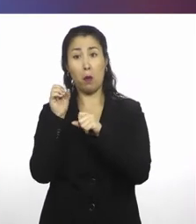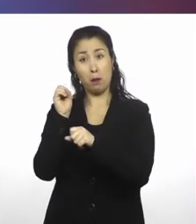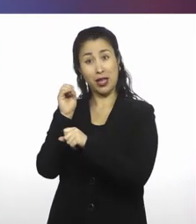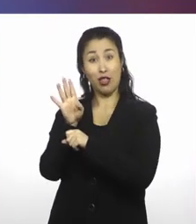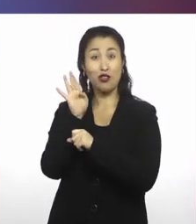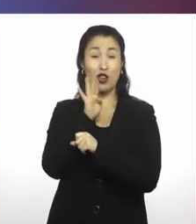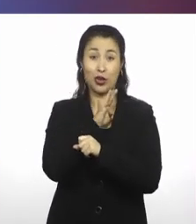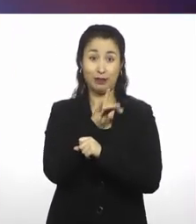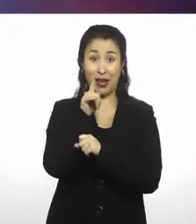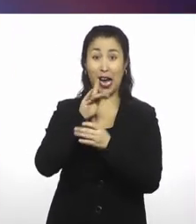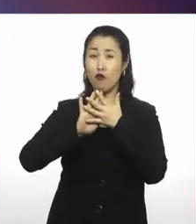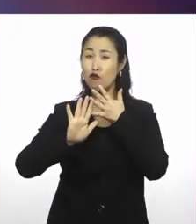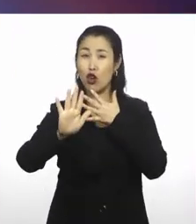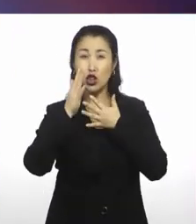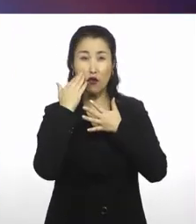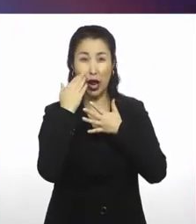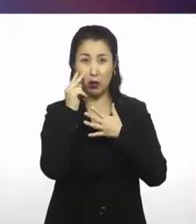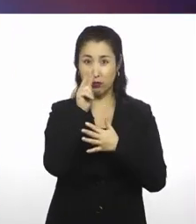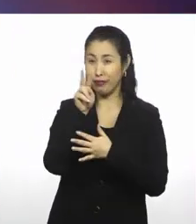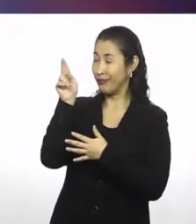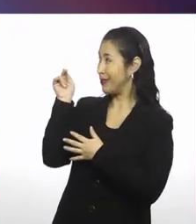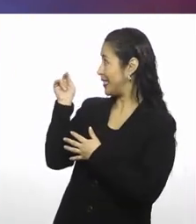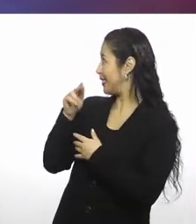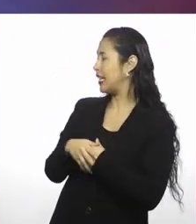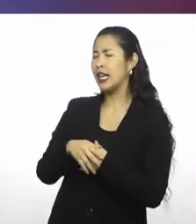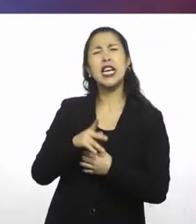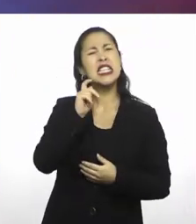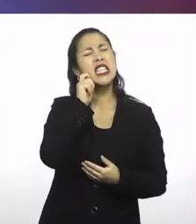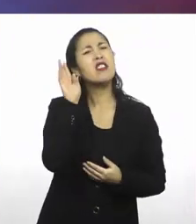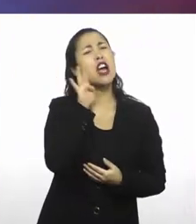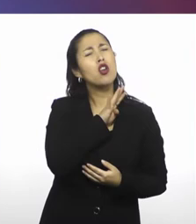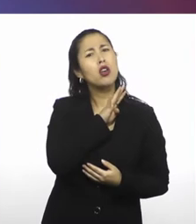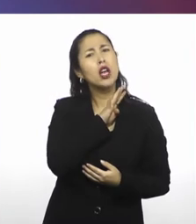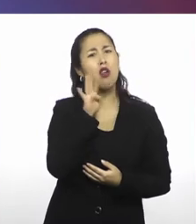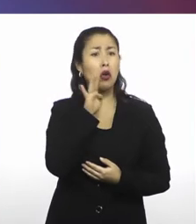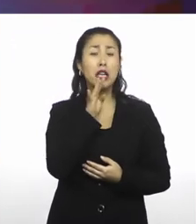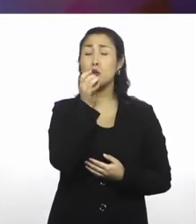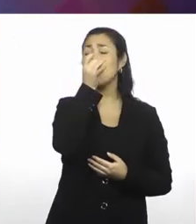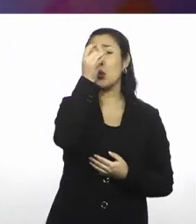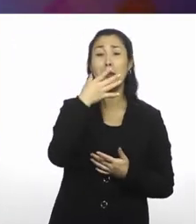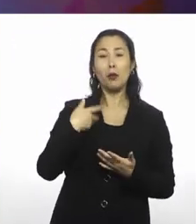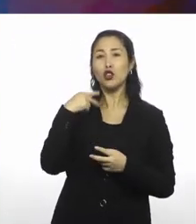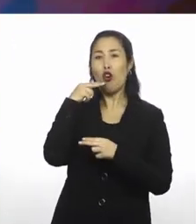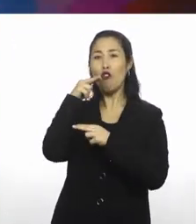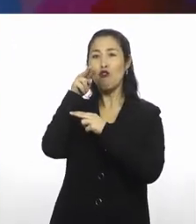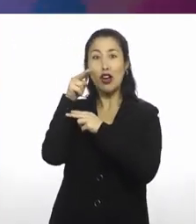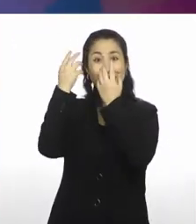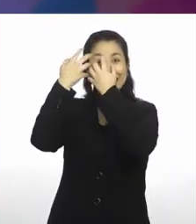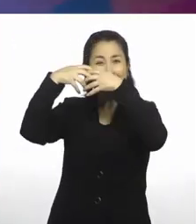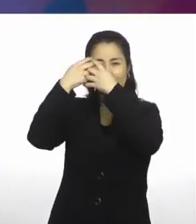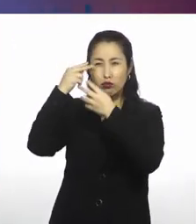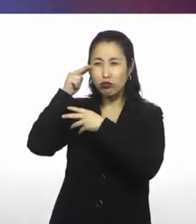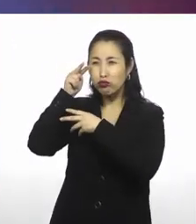en este fondo blanco. Ahora, ¿qué son los colores? Los colores no son nada más que una interpretación que tiene nuestro cerebro para